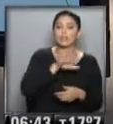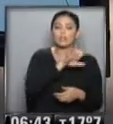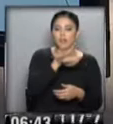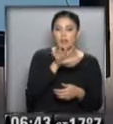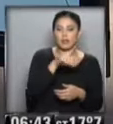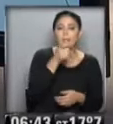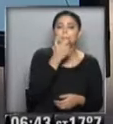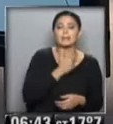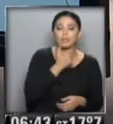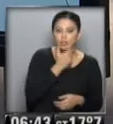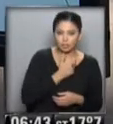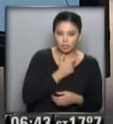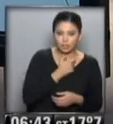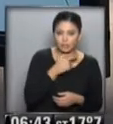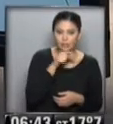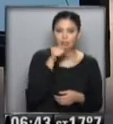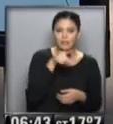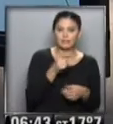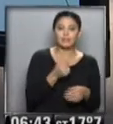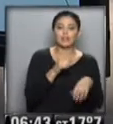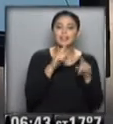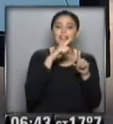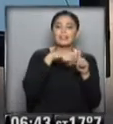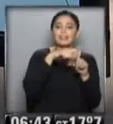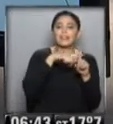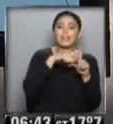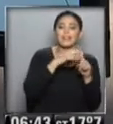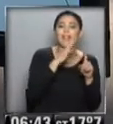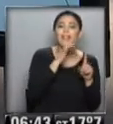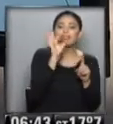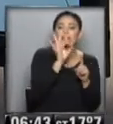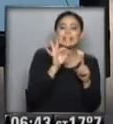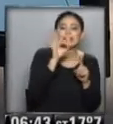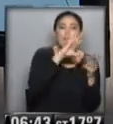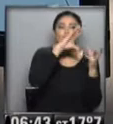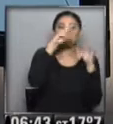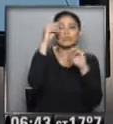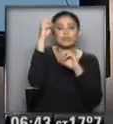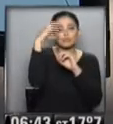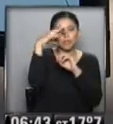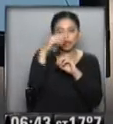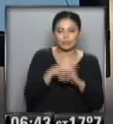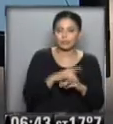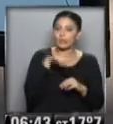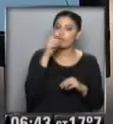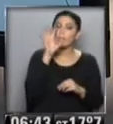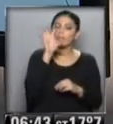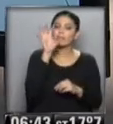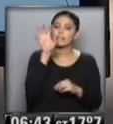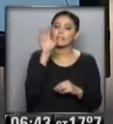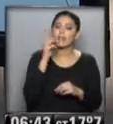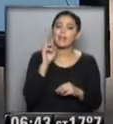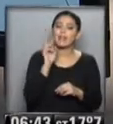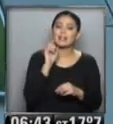...Mendoza amanece con 14 grados... ...parcialmente nublado el cielo, en San Luis... ...lo que hay son